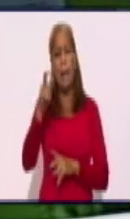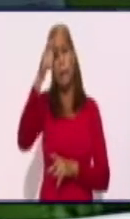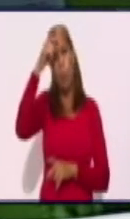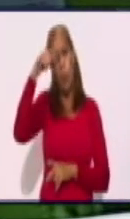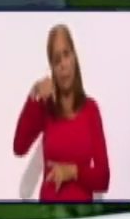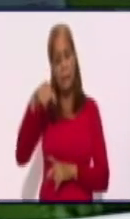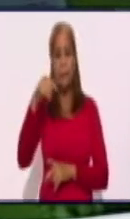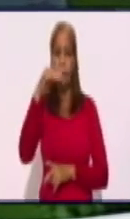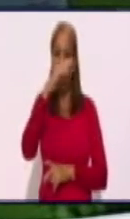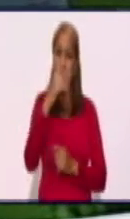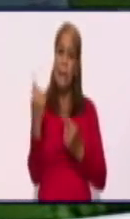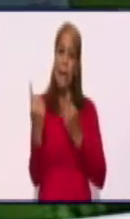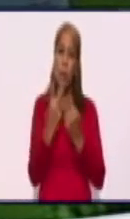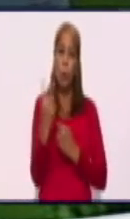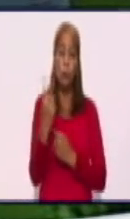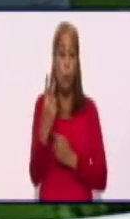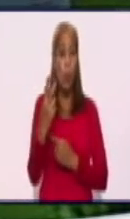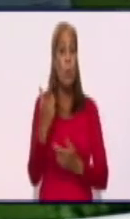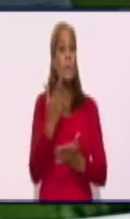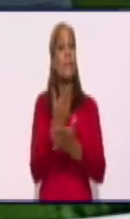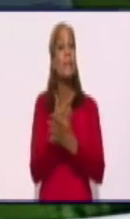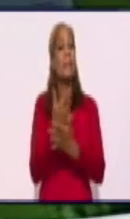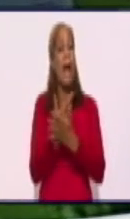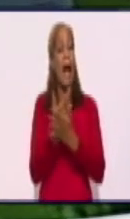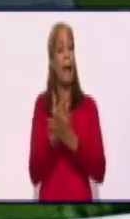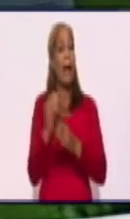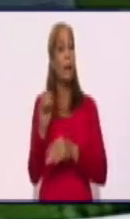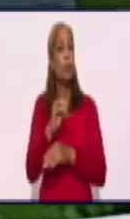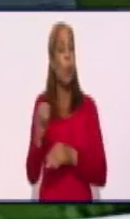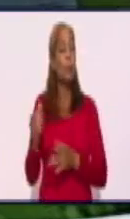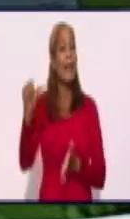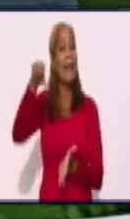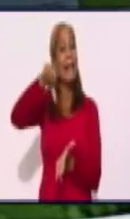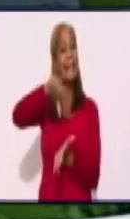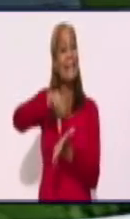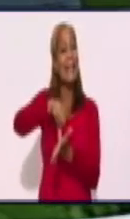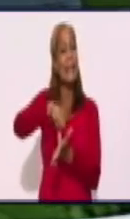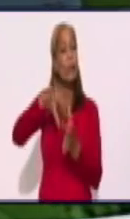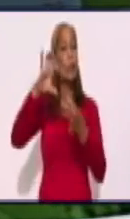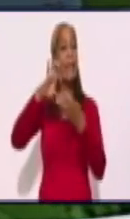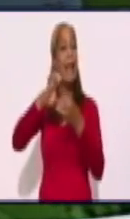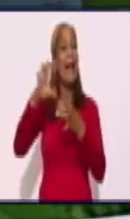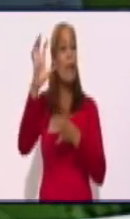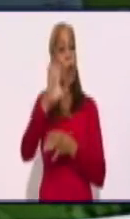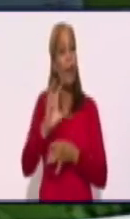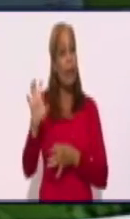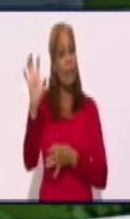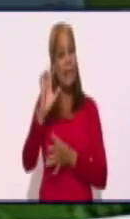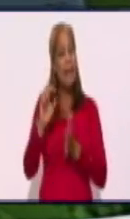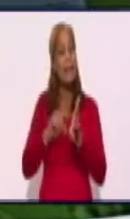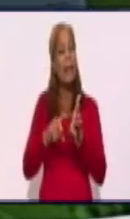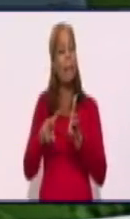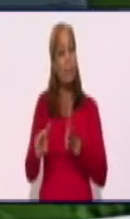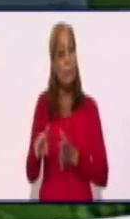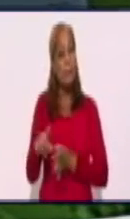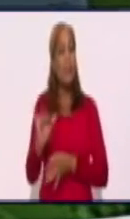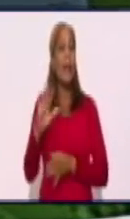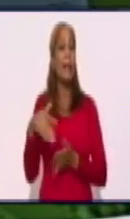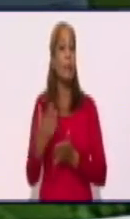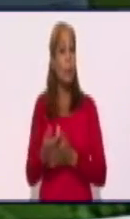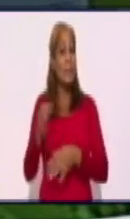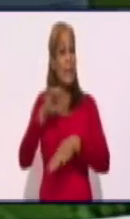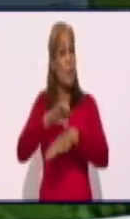limítrofe. Yara, que está ubicado en el centro de la geografía de la provincia. Río Cauto, que es el municipio limítrofe,